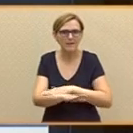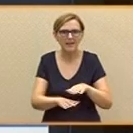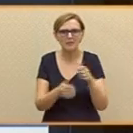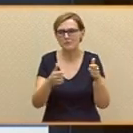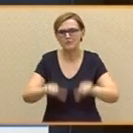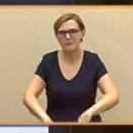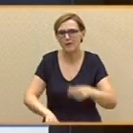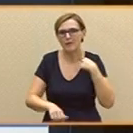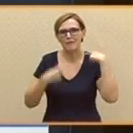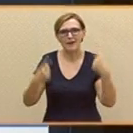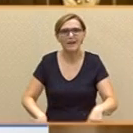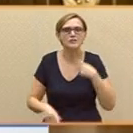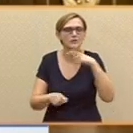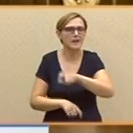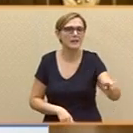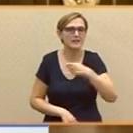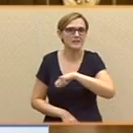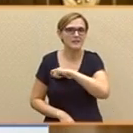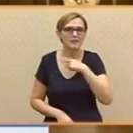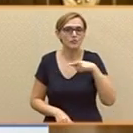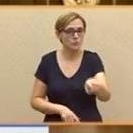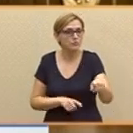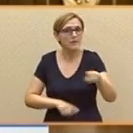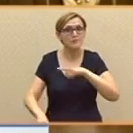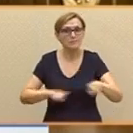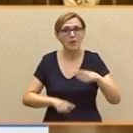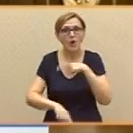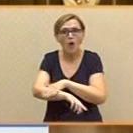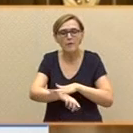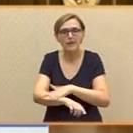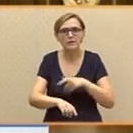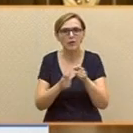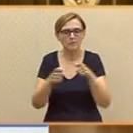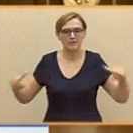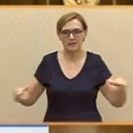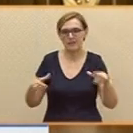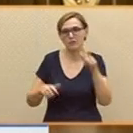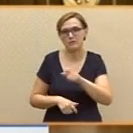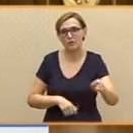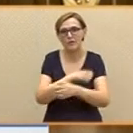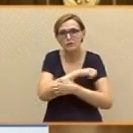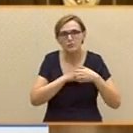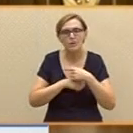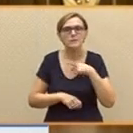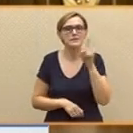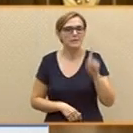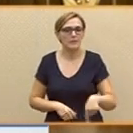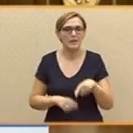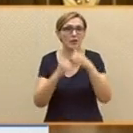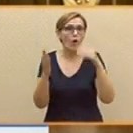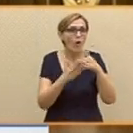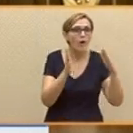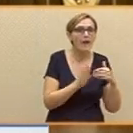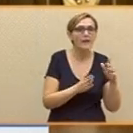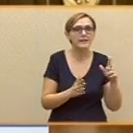corriente. Con ustedes a los mandos del Gobierno ha aumentado el número de ciudadanos en riesgo de pobreza, así como el número de hogares que no llegan a fin de